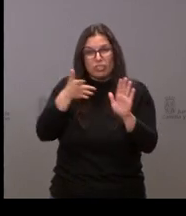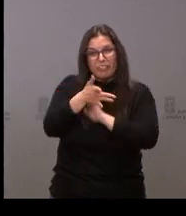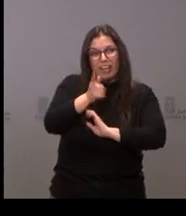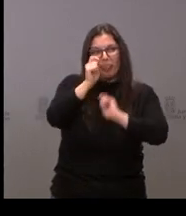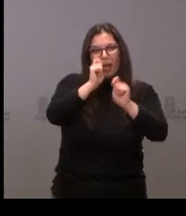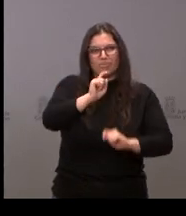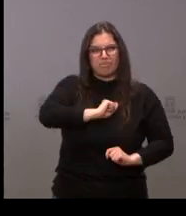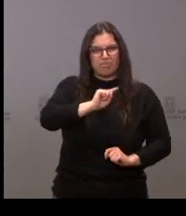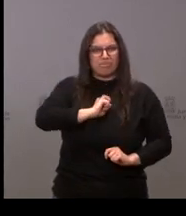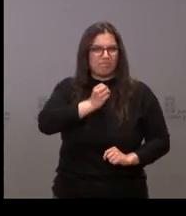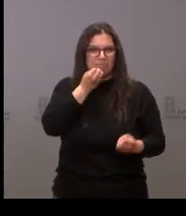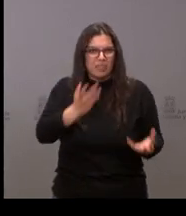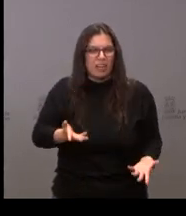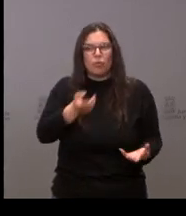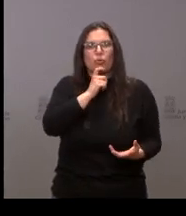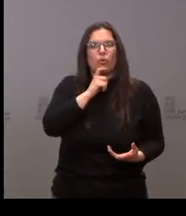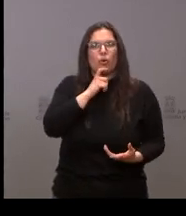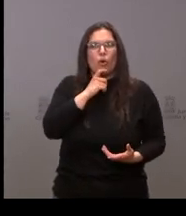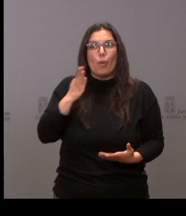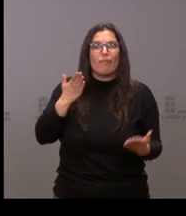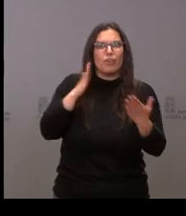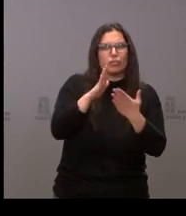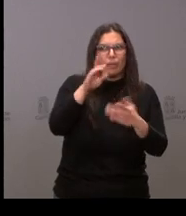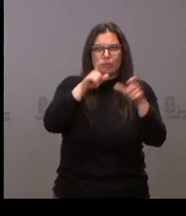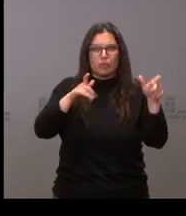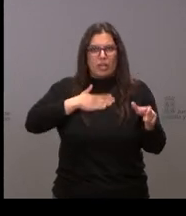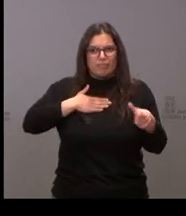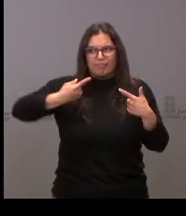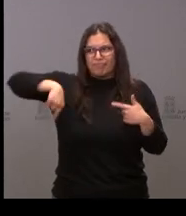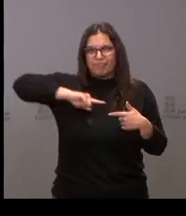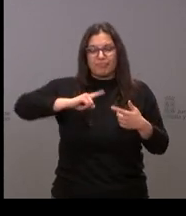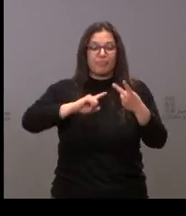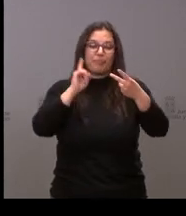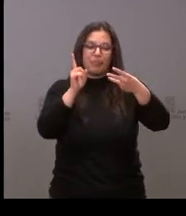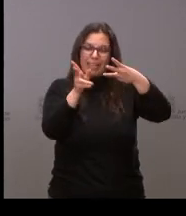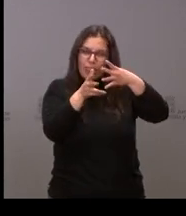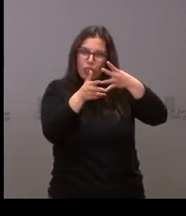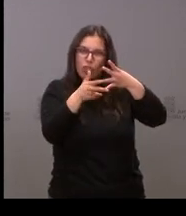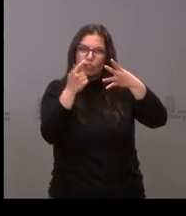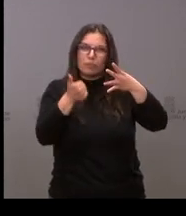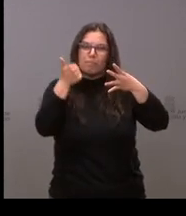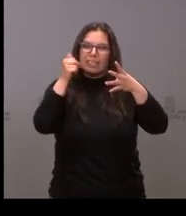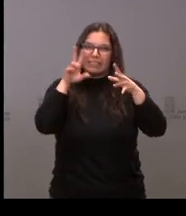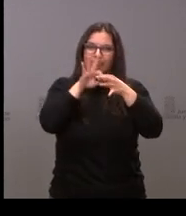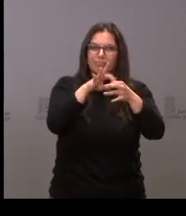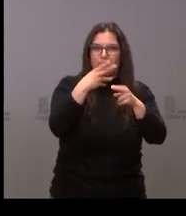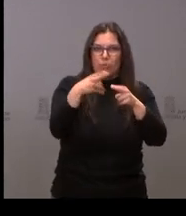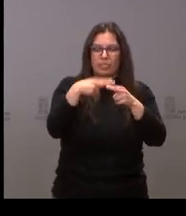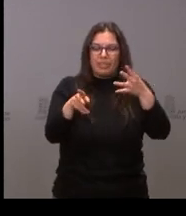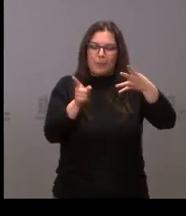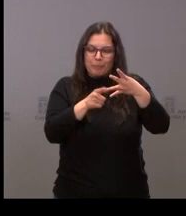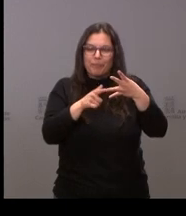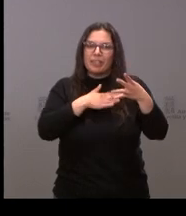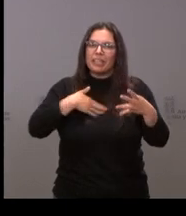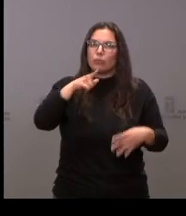se afronta o cómo lo podemos afrontar los ciudadanos. Y luego ya dos cuestiones un poco más políticas quería preguntarle si ya